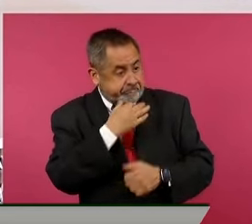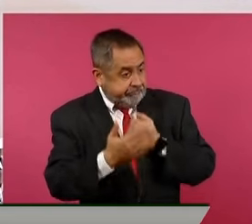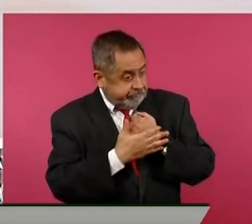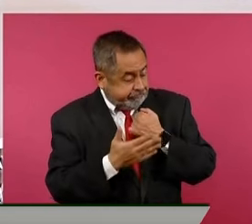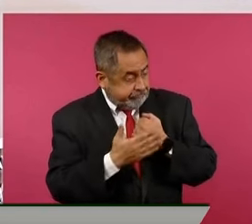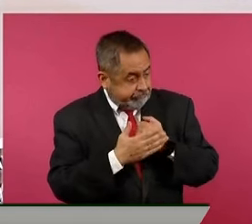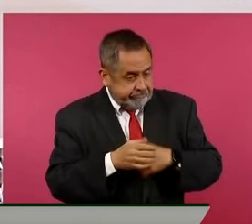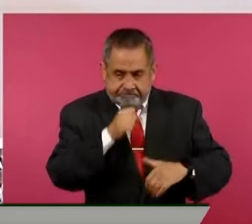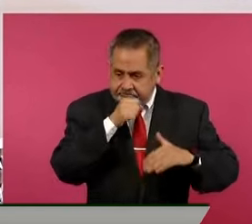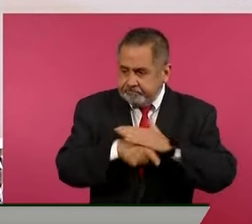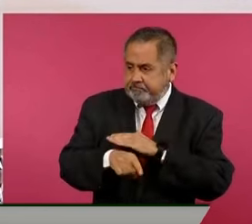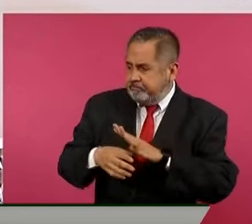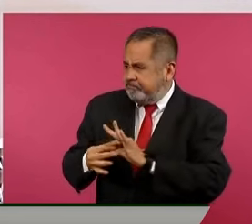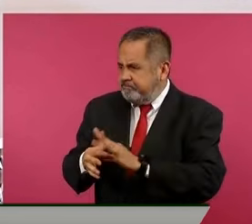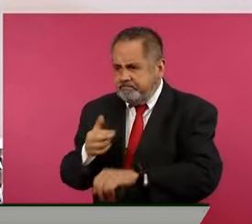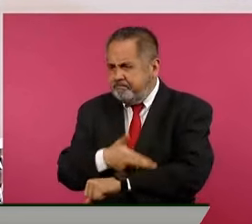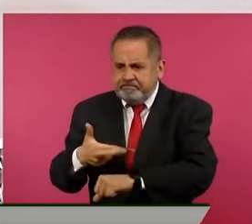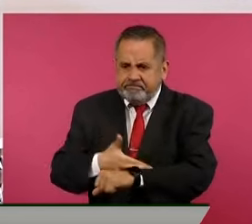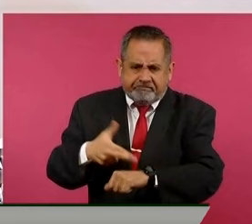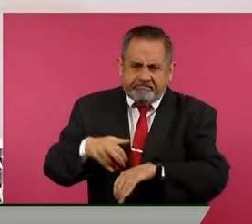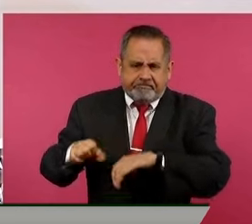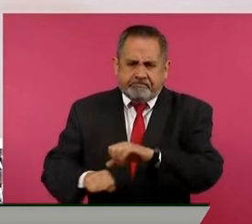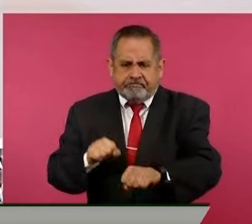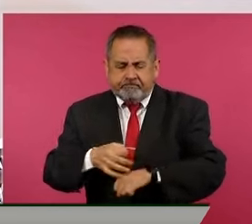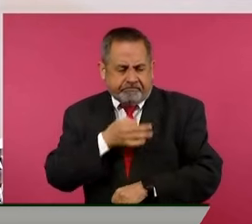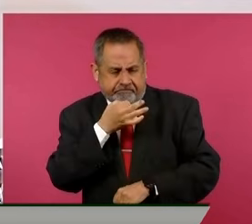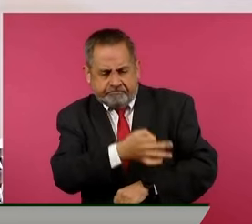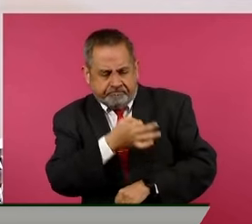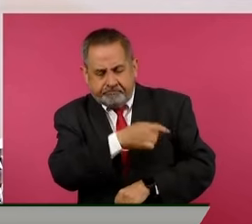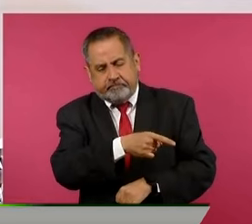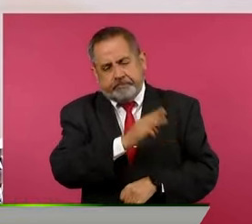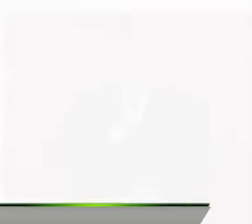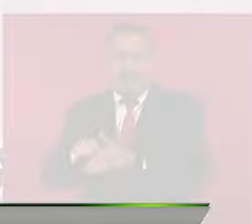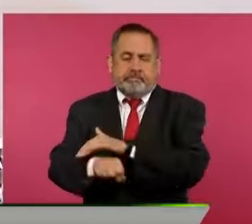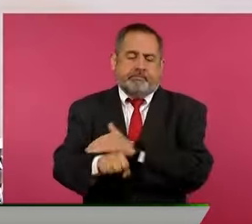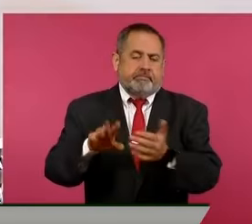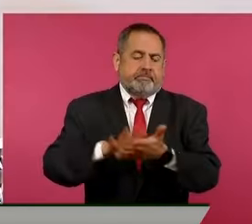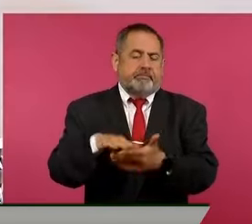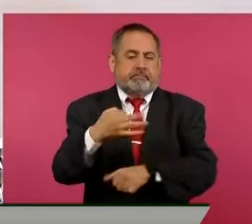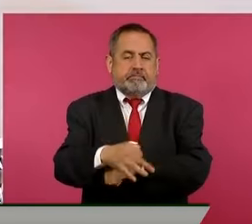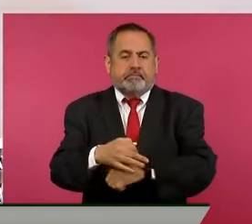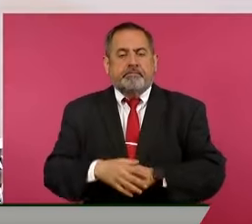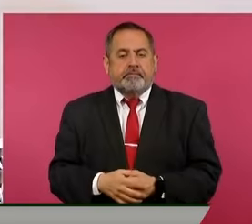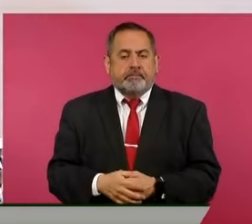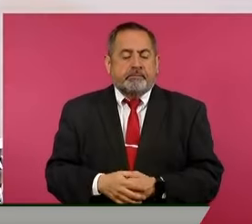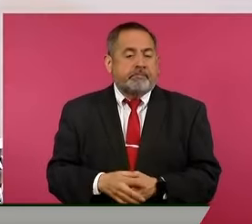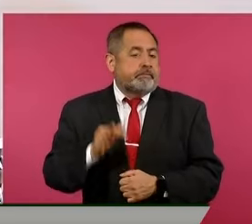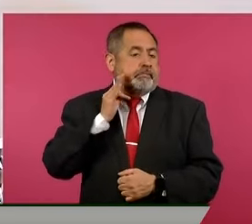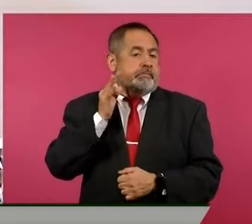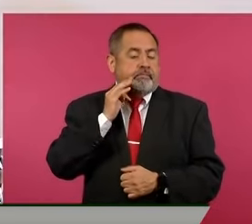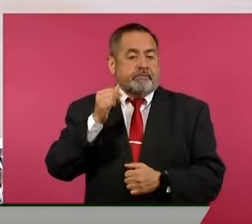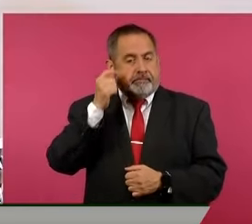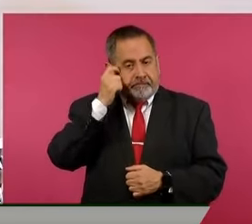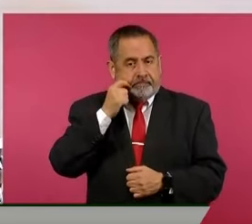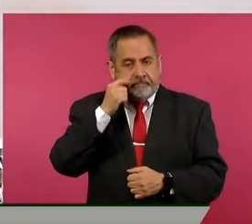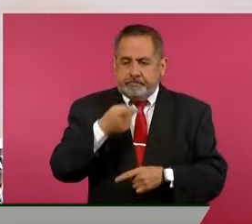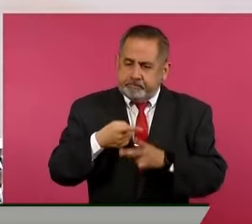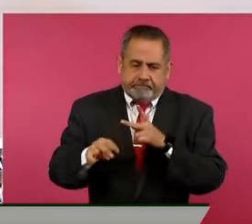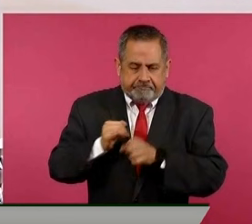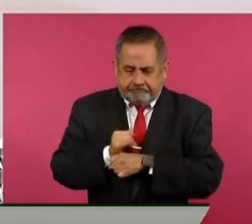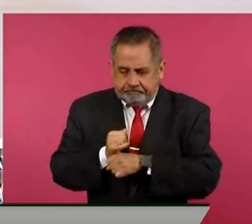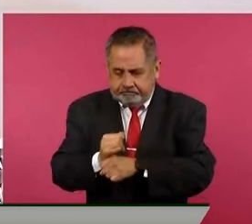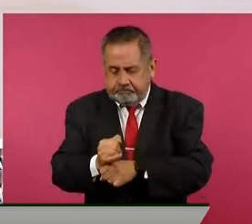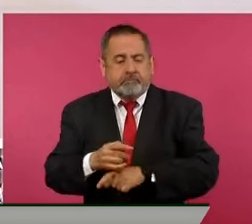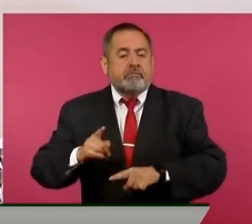víctima y la mantuvo informada sobre todos los hechos que se fueron sucediendo. La Fiscalía de Guerrero ya inició una carpeta de investigación